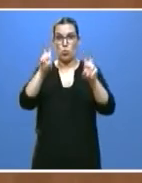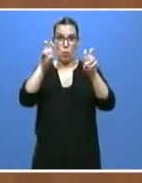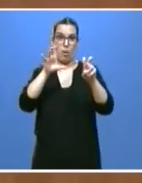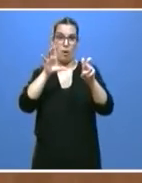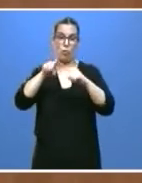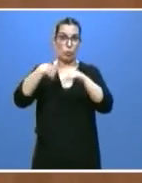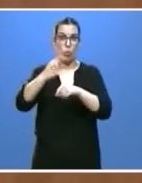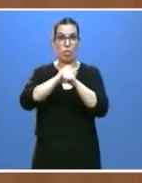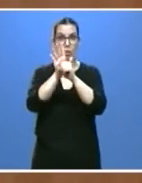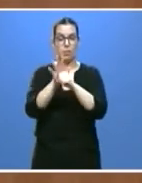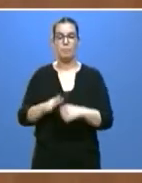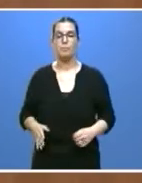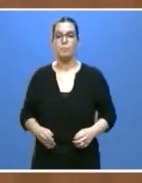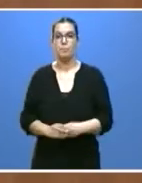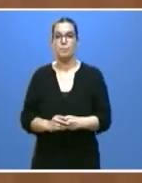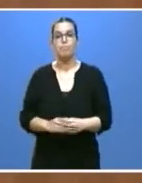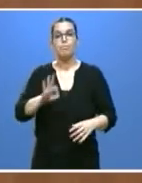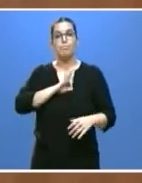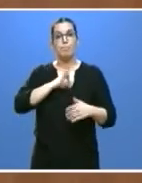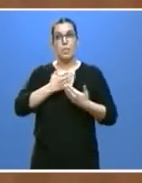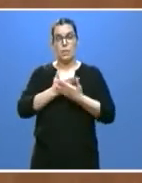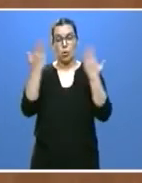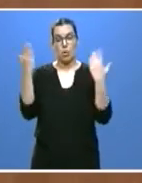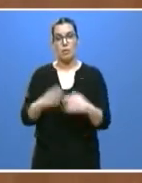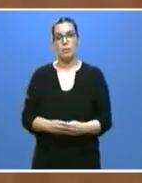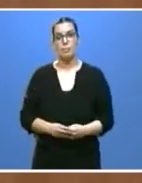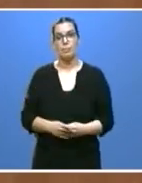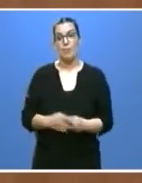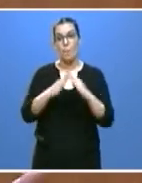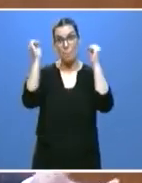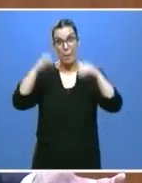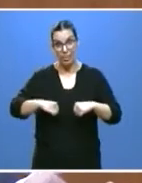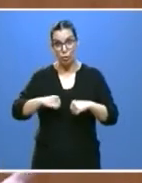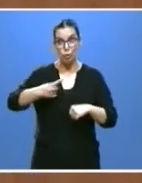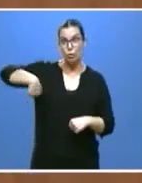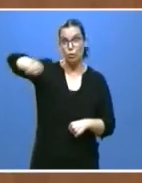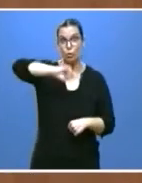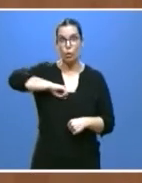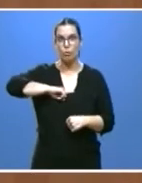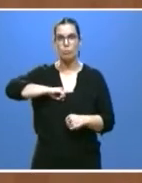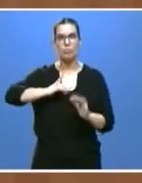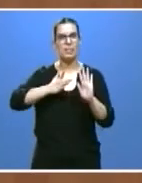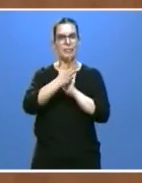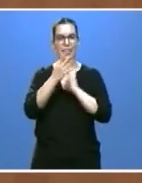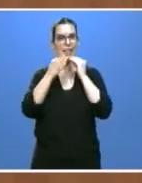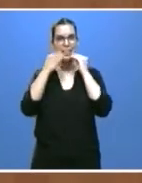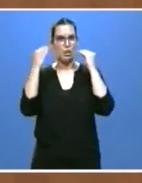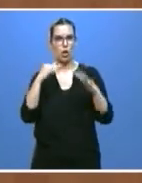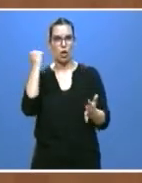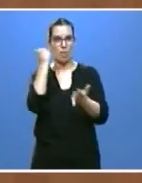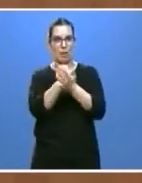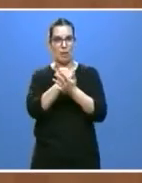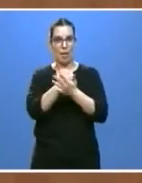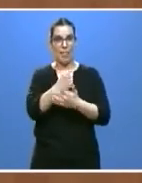-19. Señorías, hemos logrado un pacto histórico. No son mis palabras, son sus propias palabras.